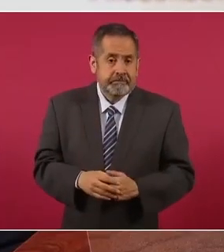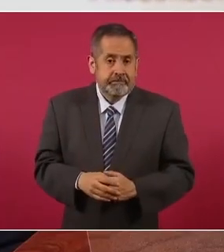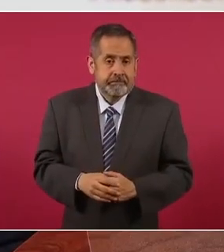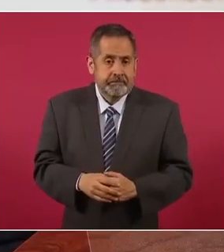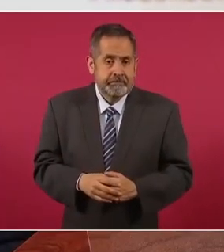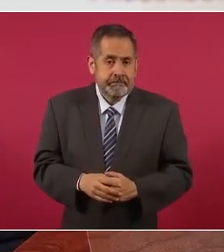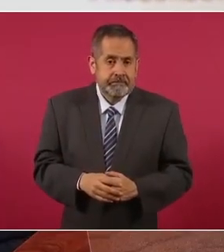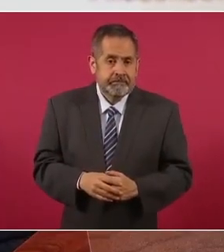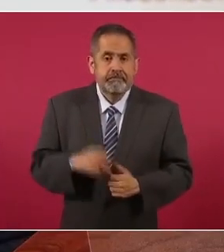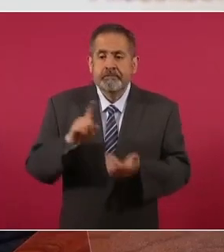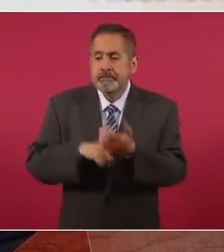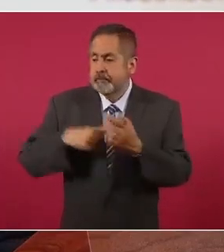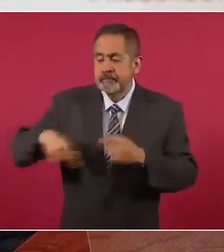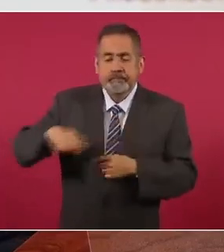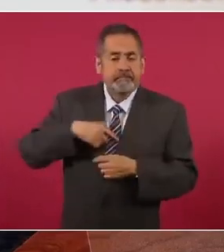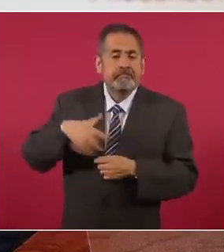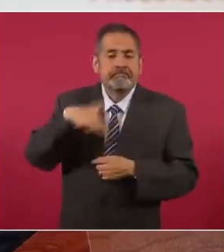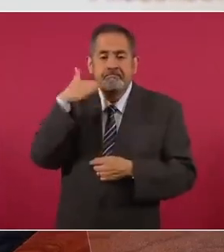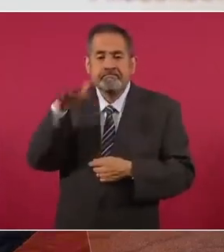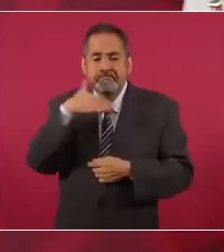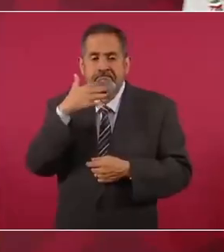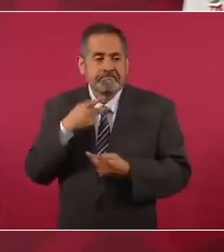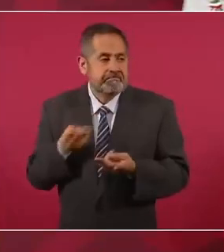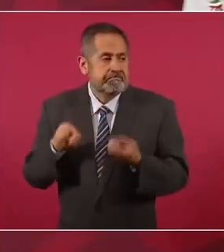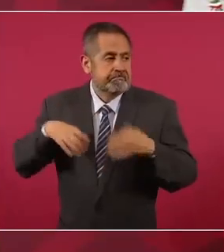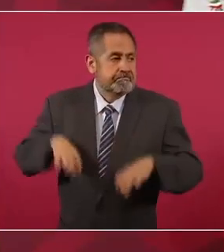no hay la corrupción que había antes,